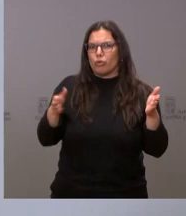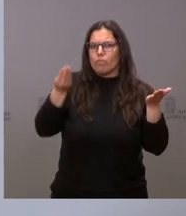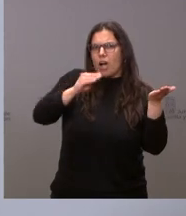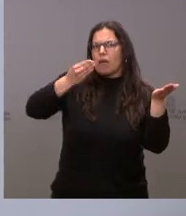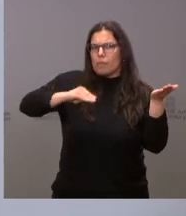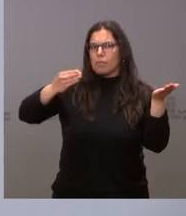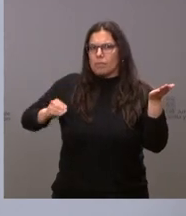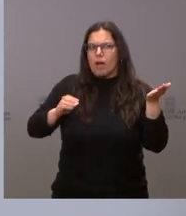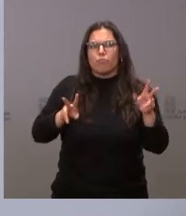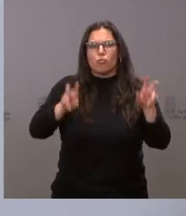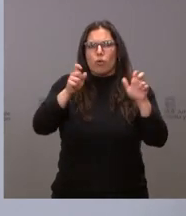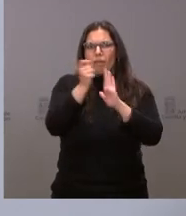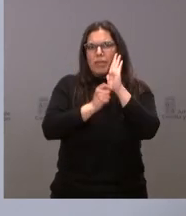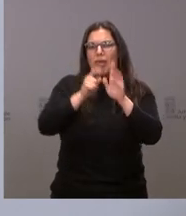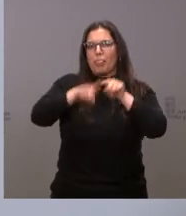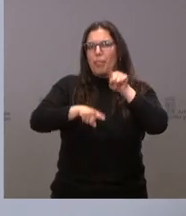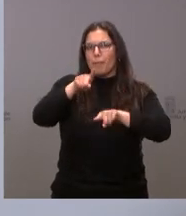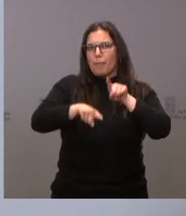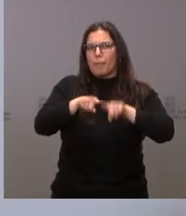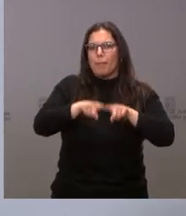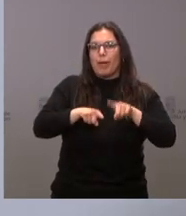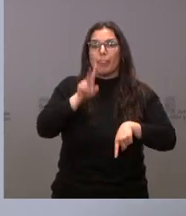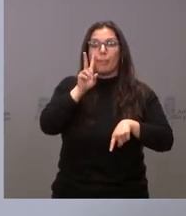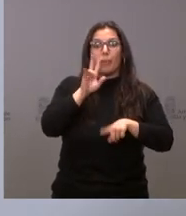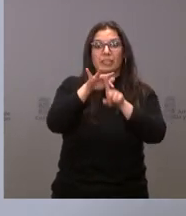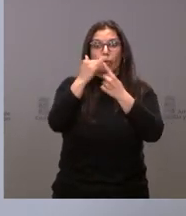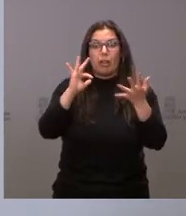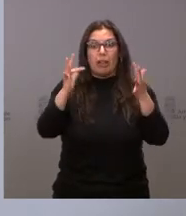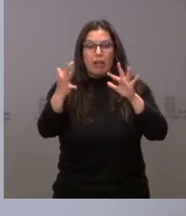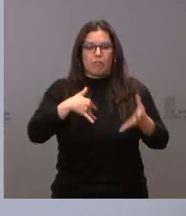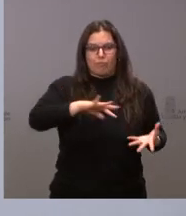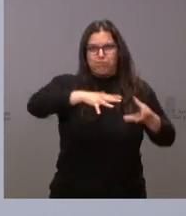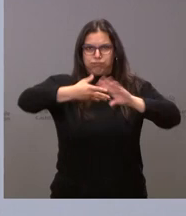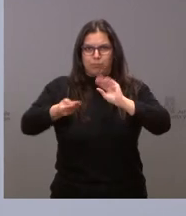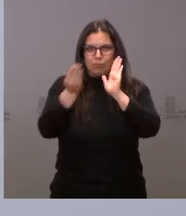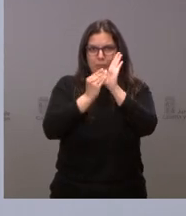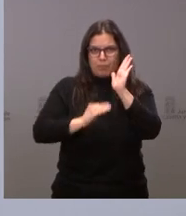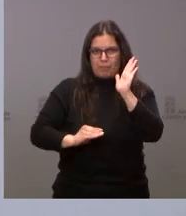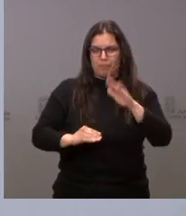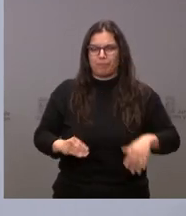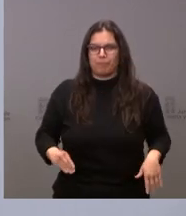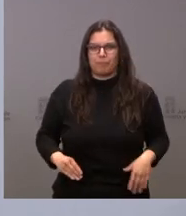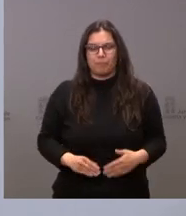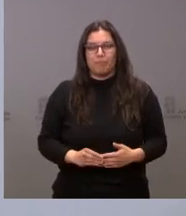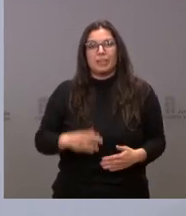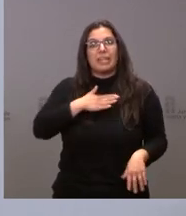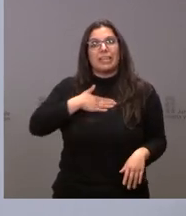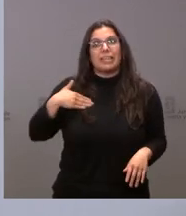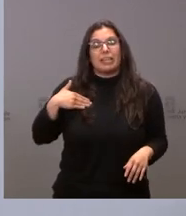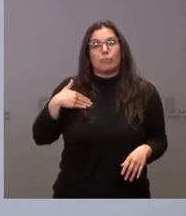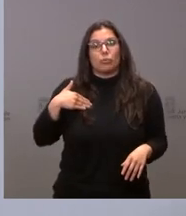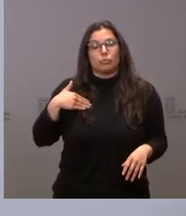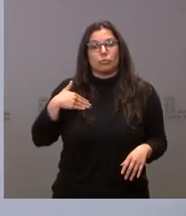incorporando nuevas medidas en función de lo cambiante de la situación económica. Queremos que